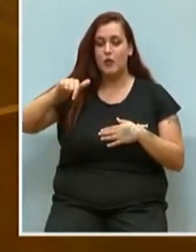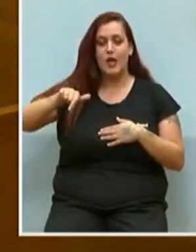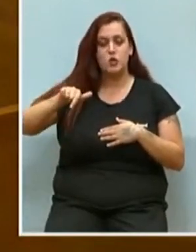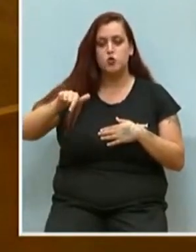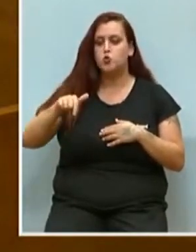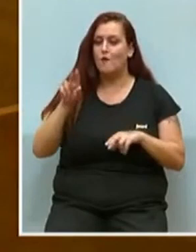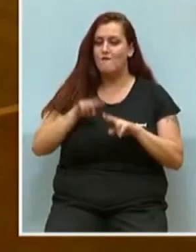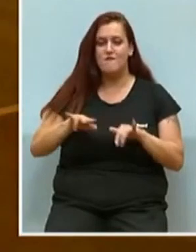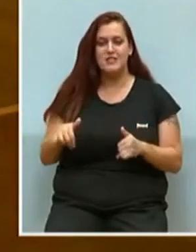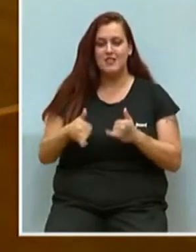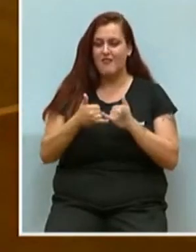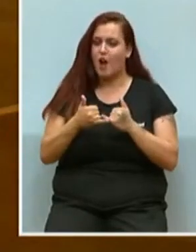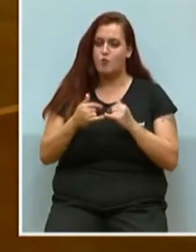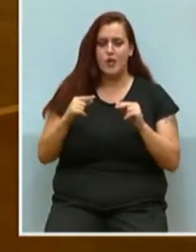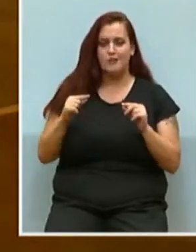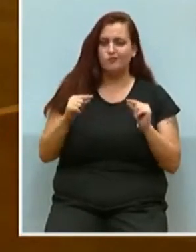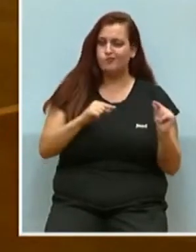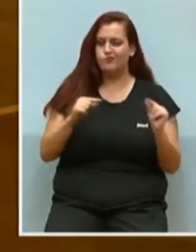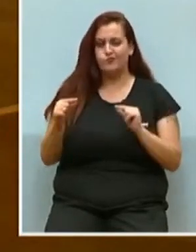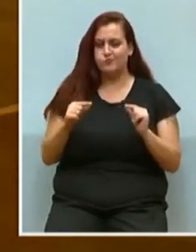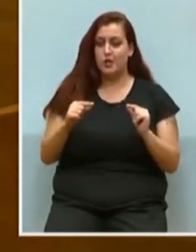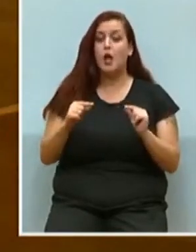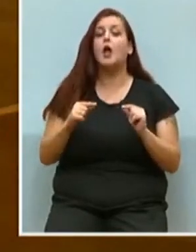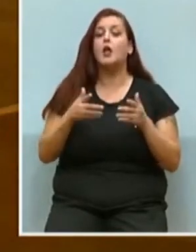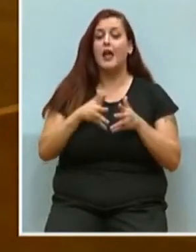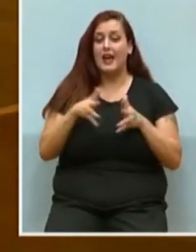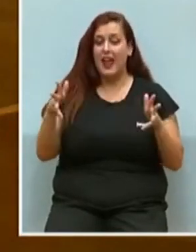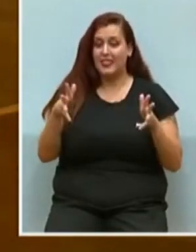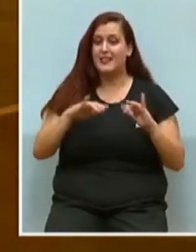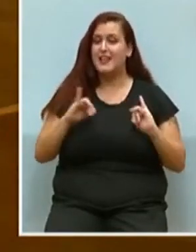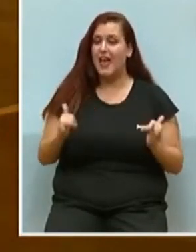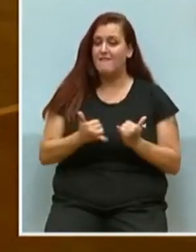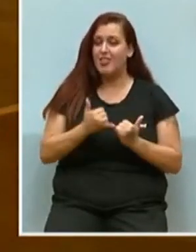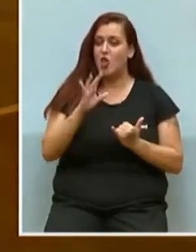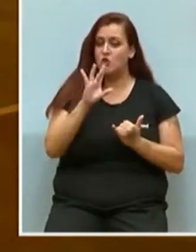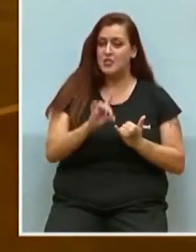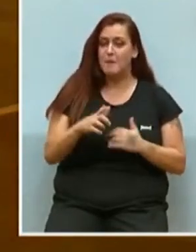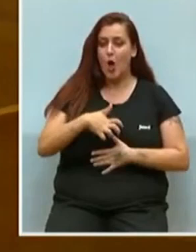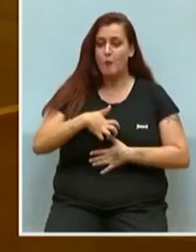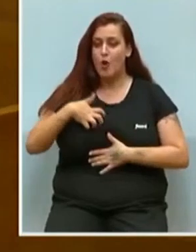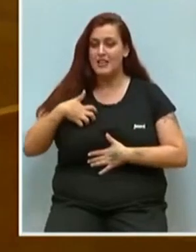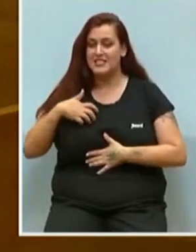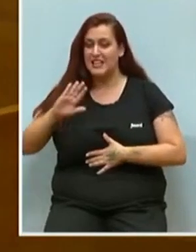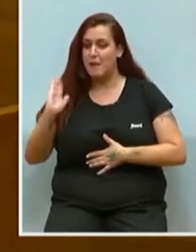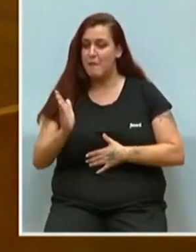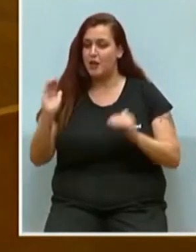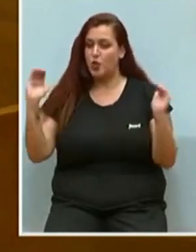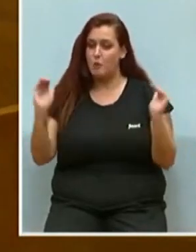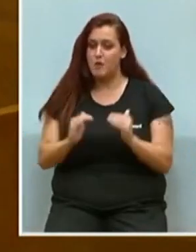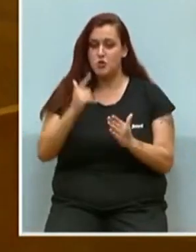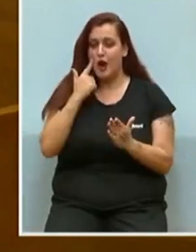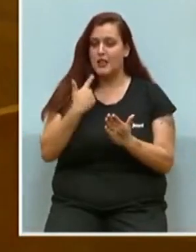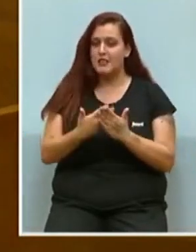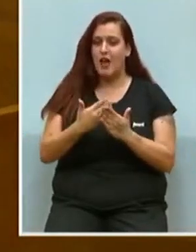Por tanto, señora consellera, grandes eventos sí, pero debemos minimizar las molestias que generan, garantizando en todo